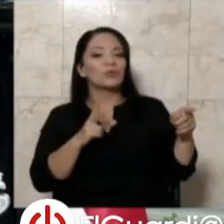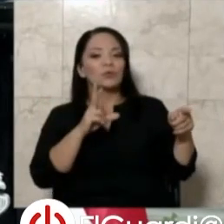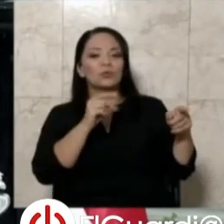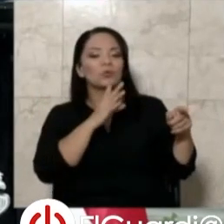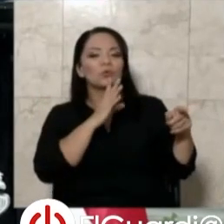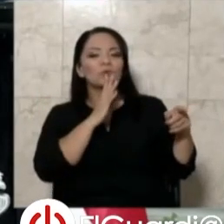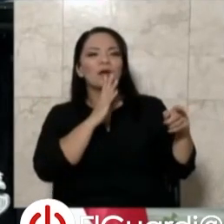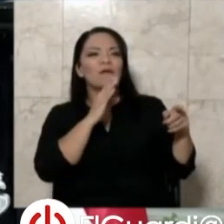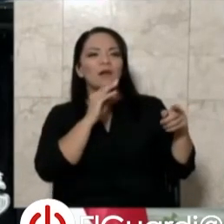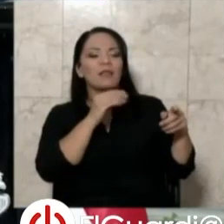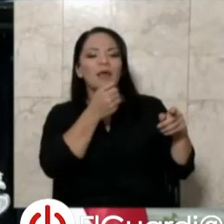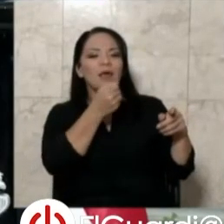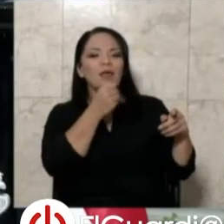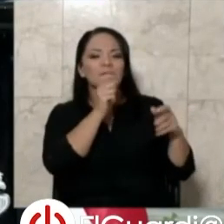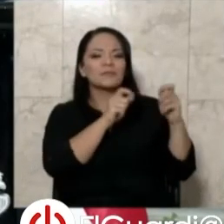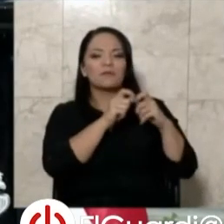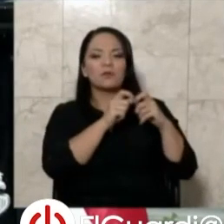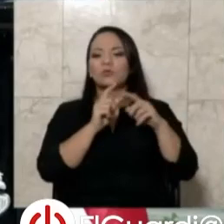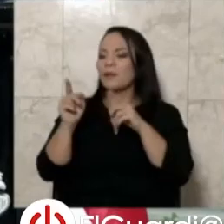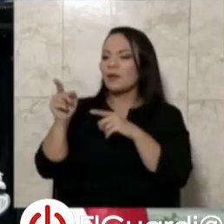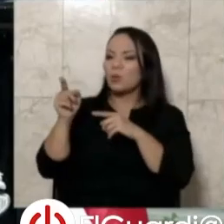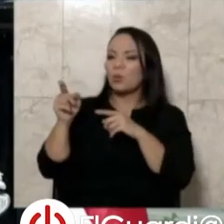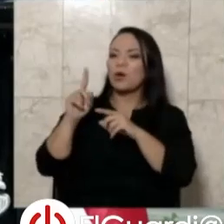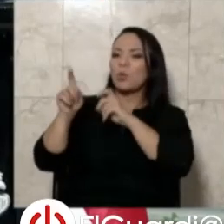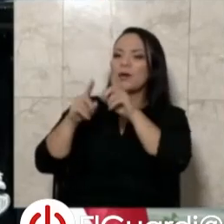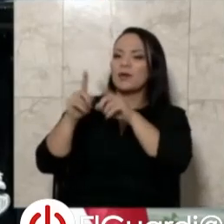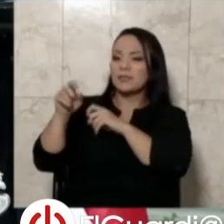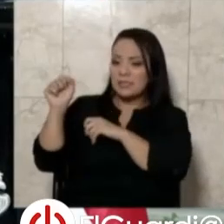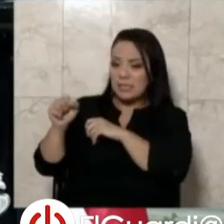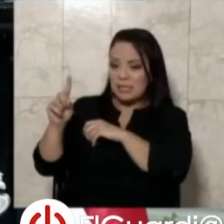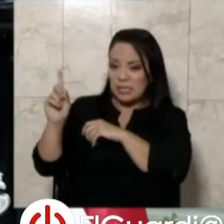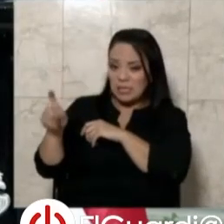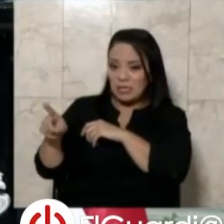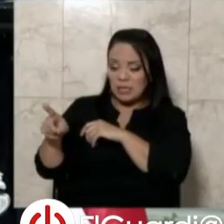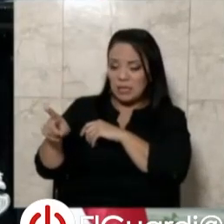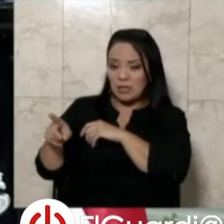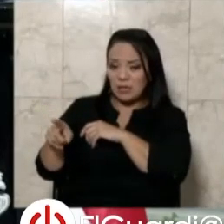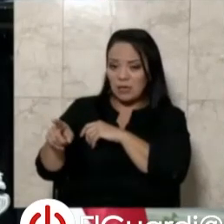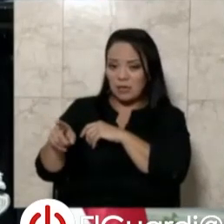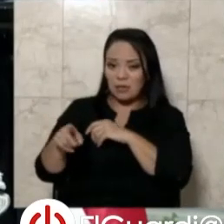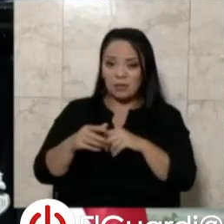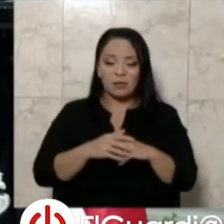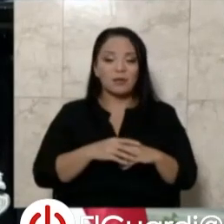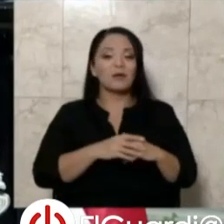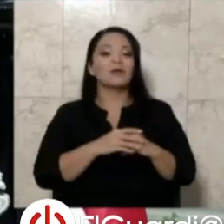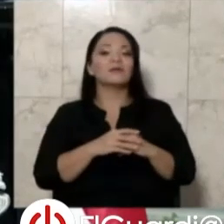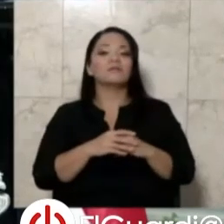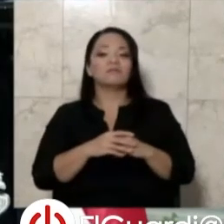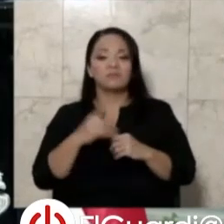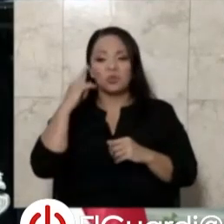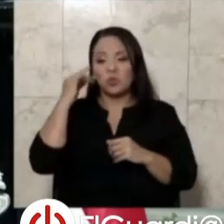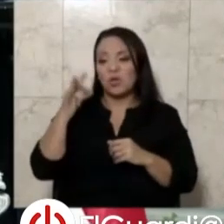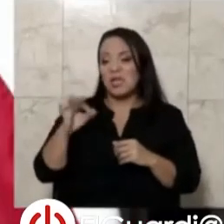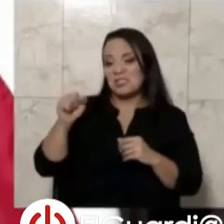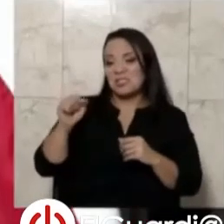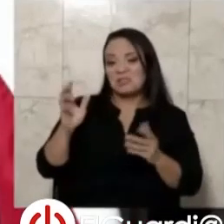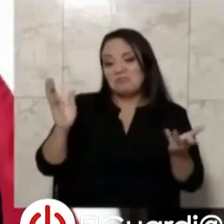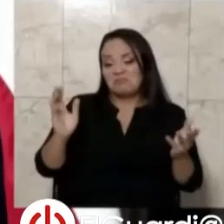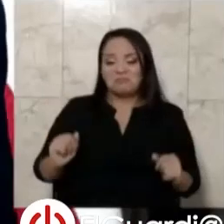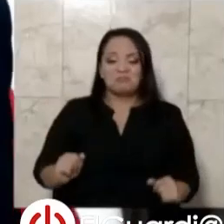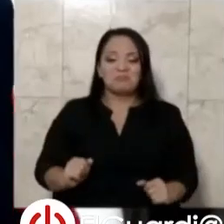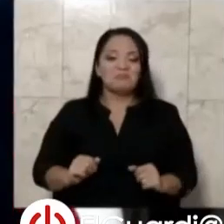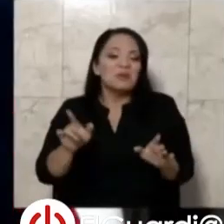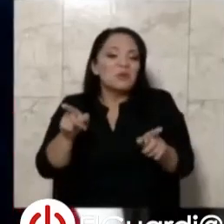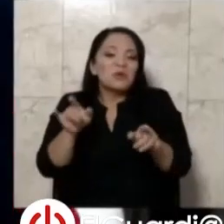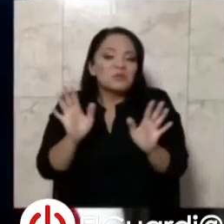No, pero en la encuesta sí. Ah, yo creo que sí. Bueno, eso